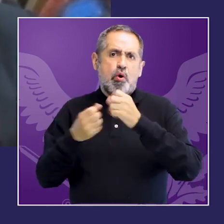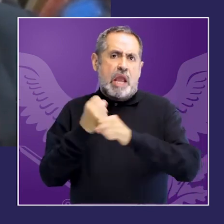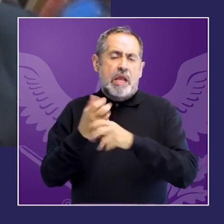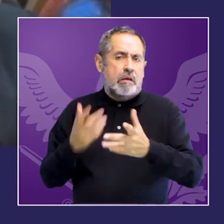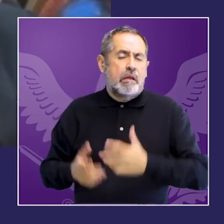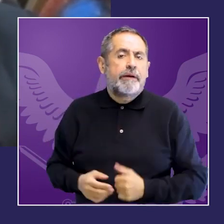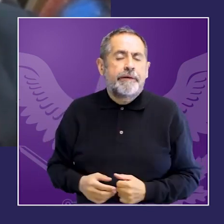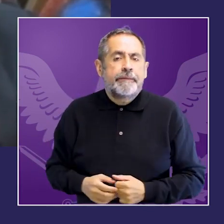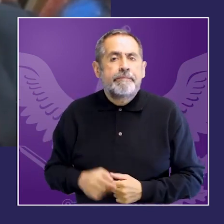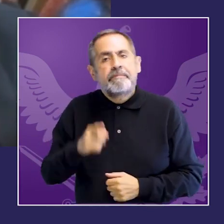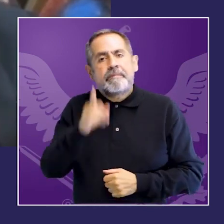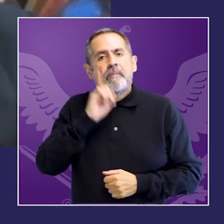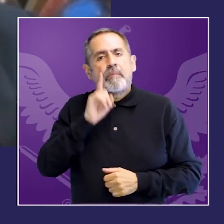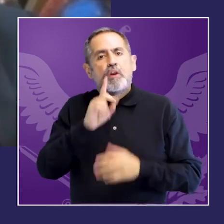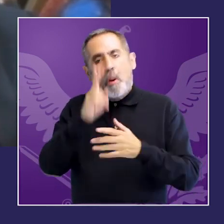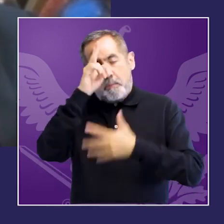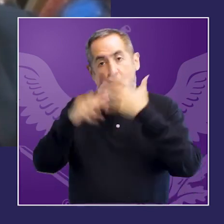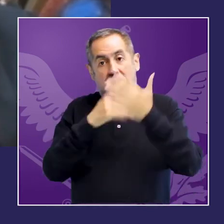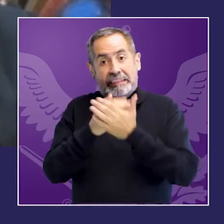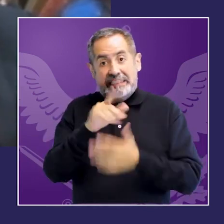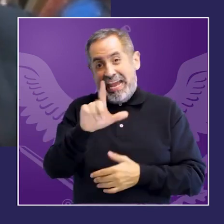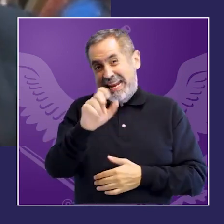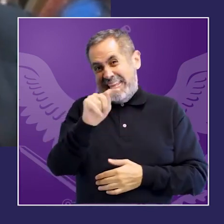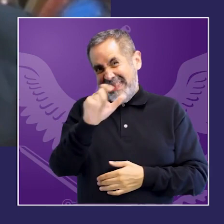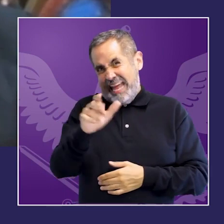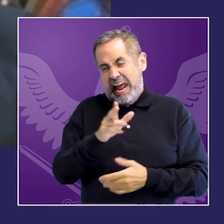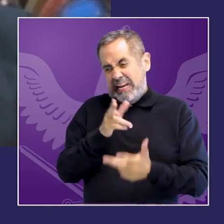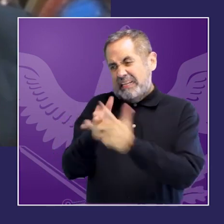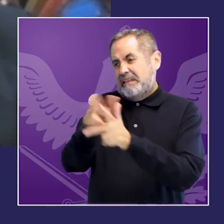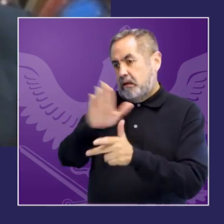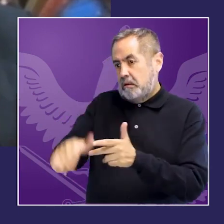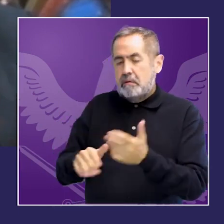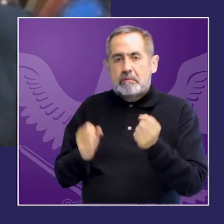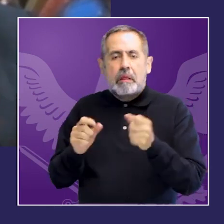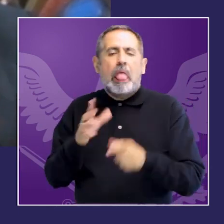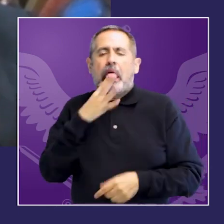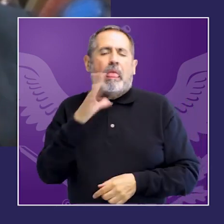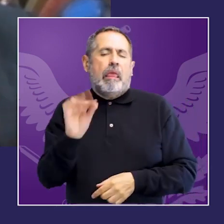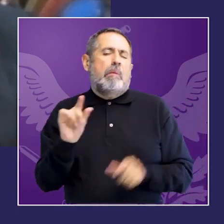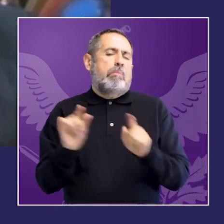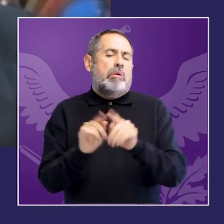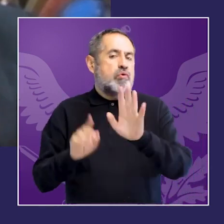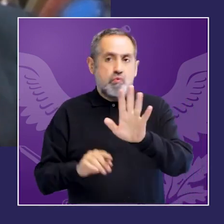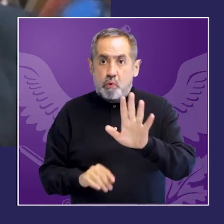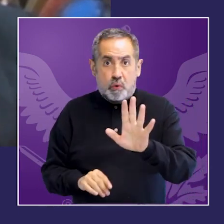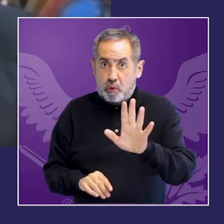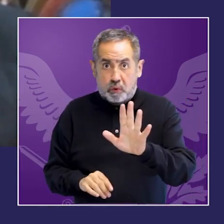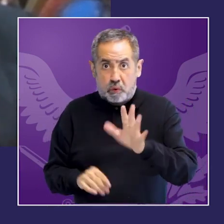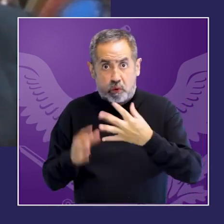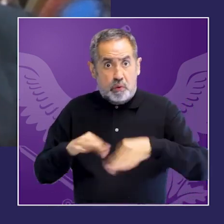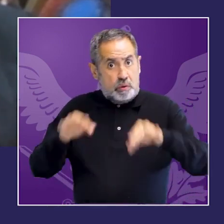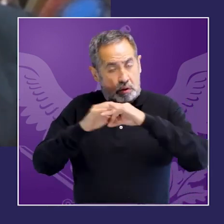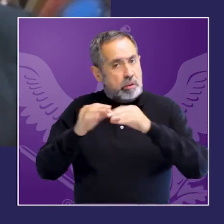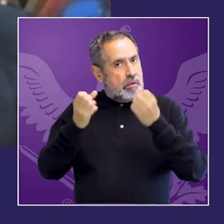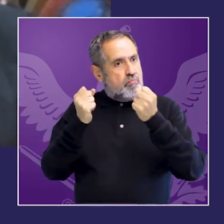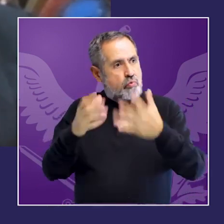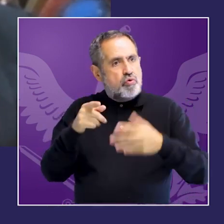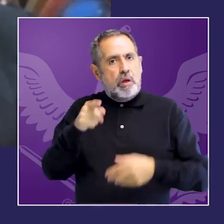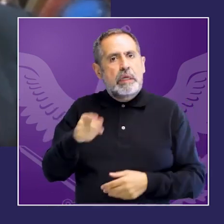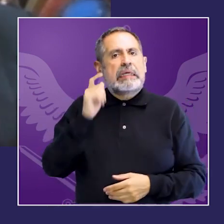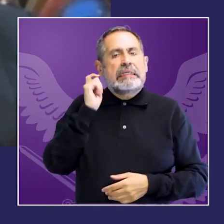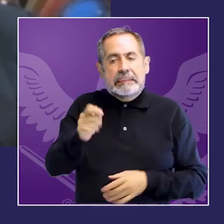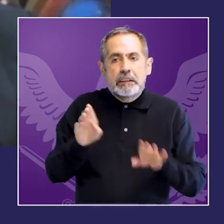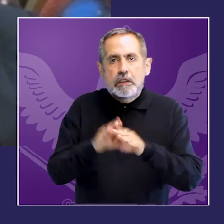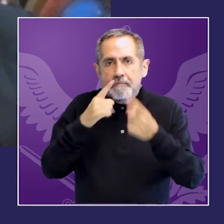cantidad de mujeres y cuando hablamos de la violencia letal que pareciera un número tan pequeñito en ese en ese